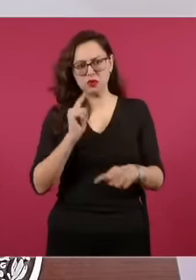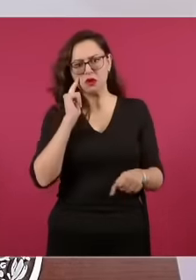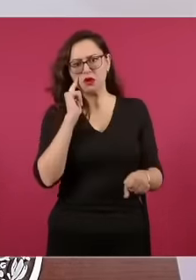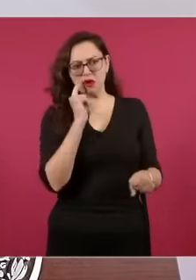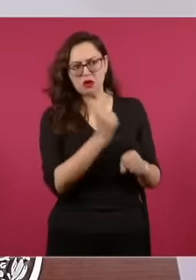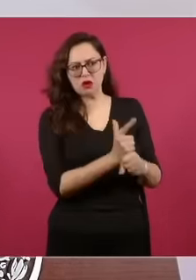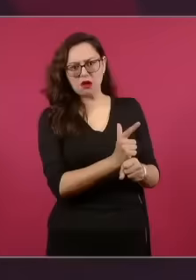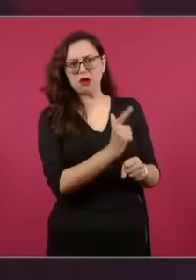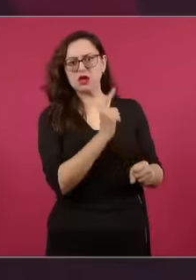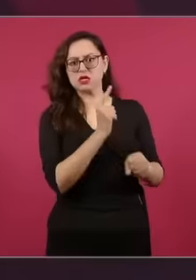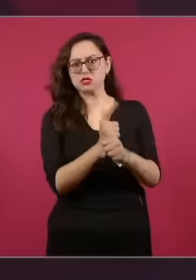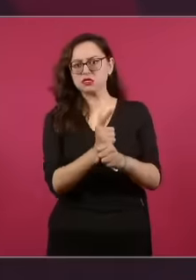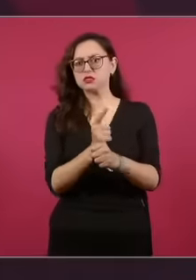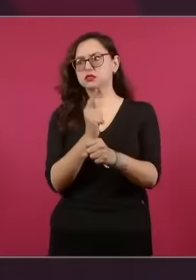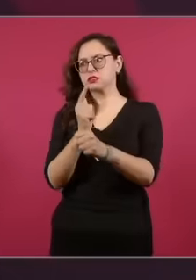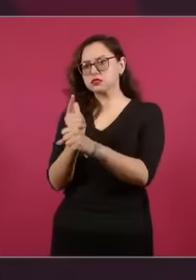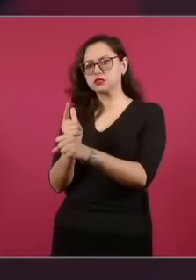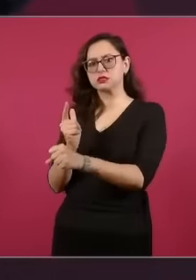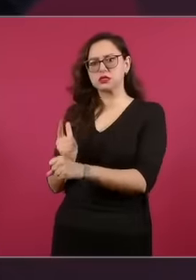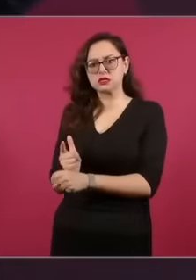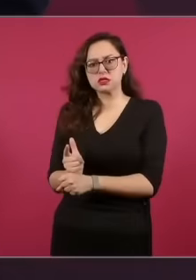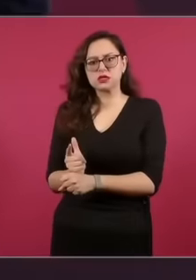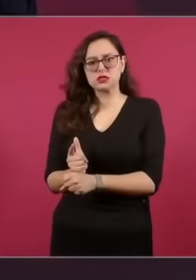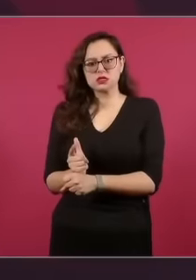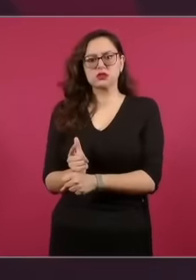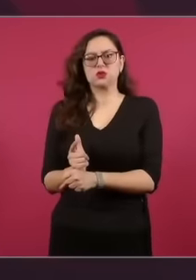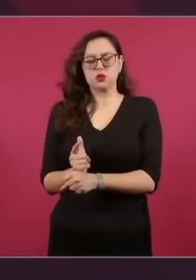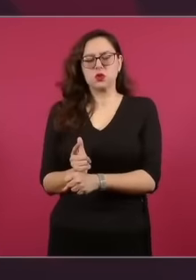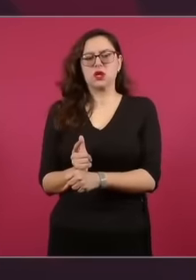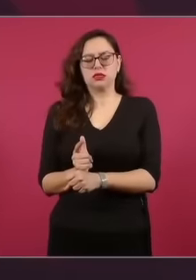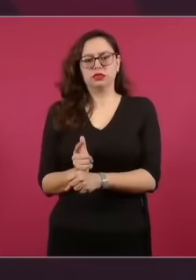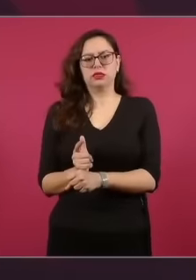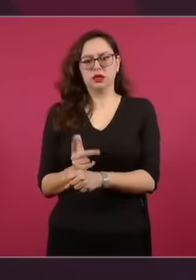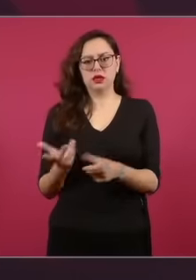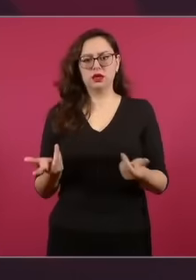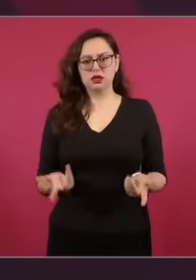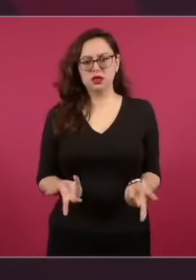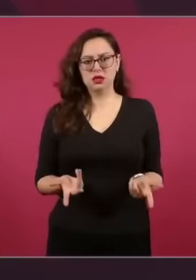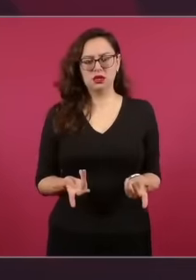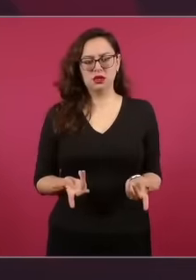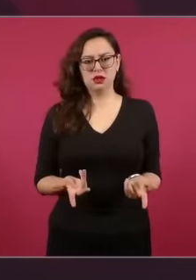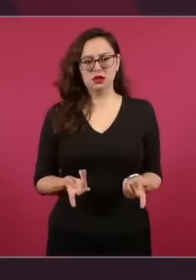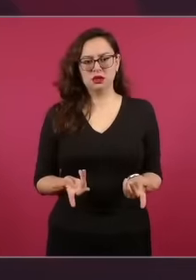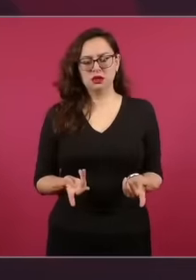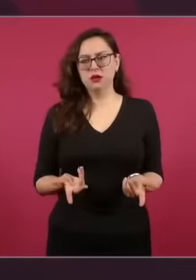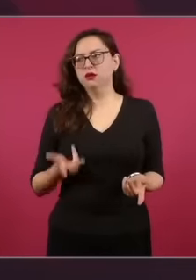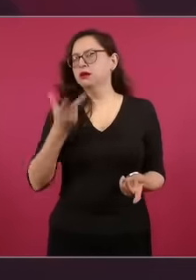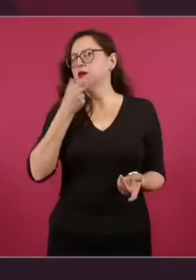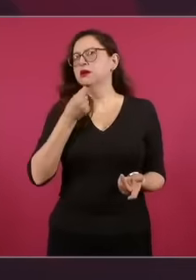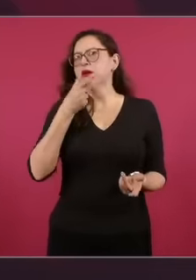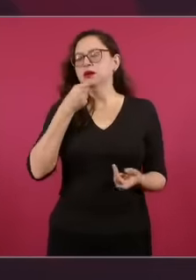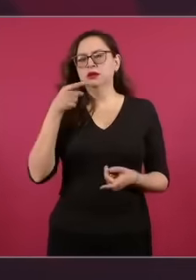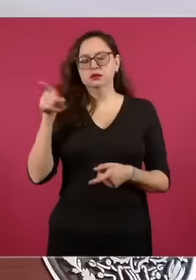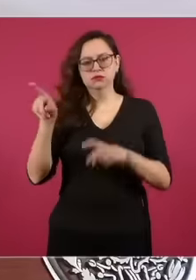ministros del señor este Juan Carrancá